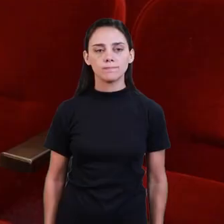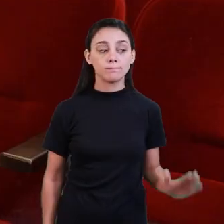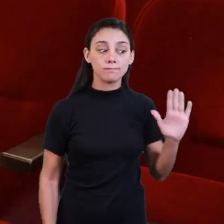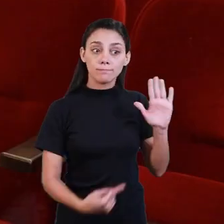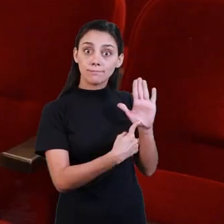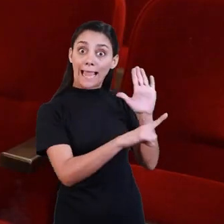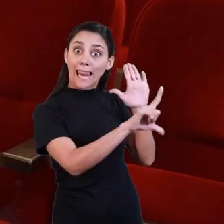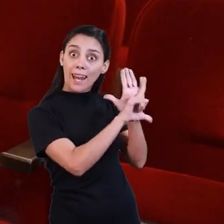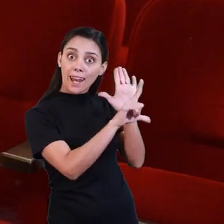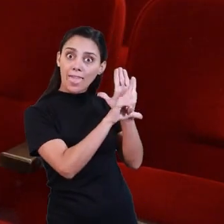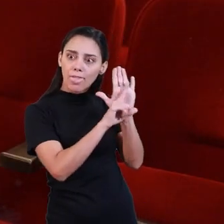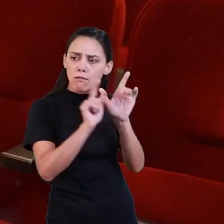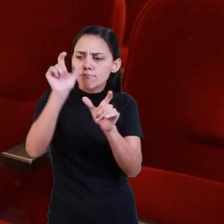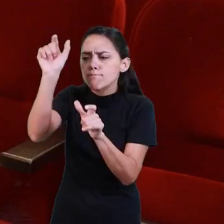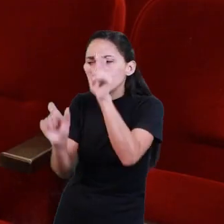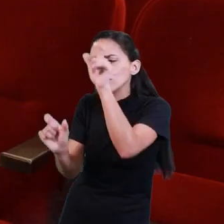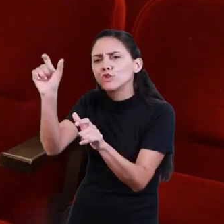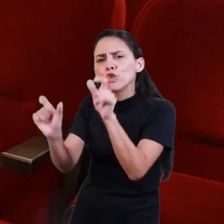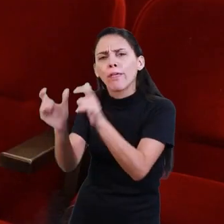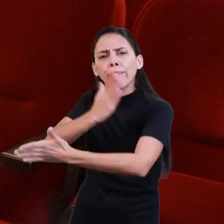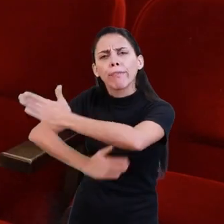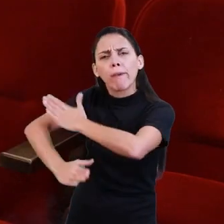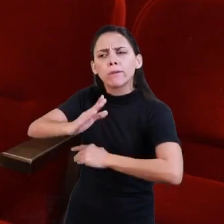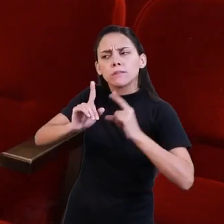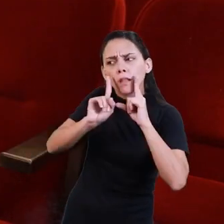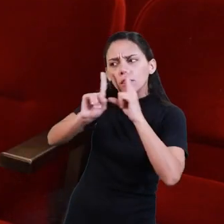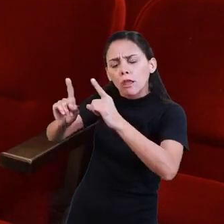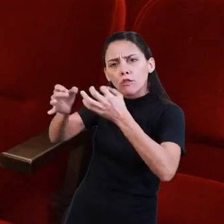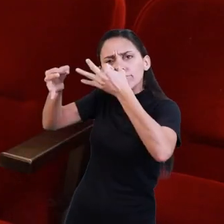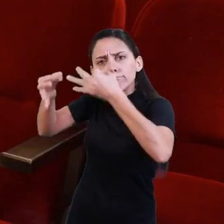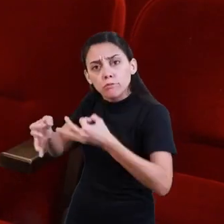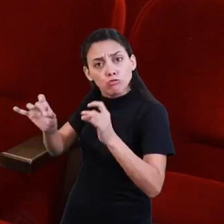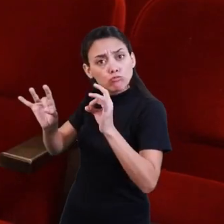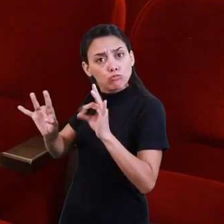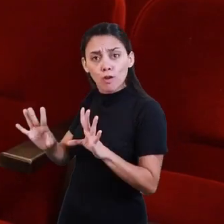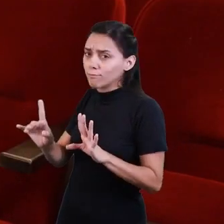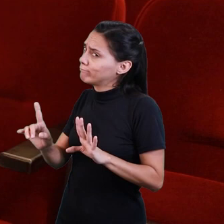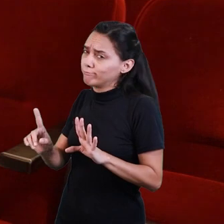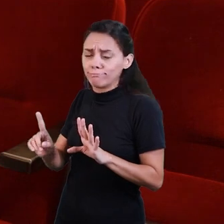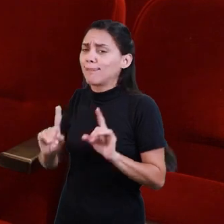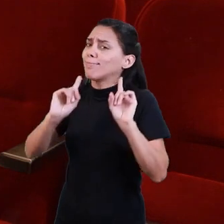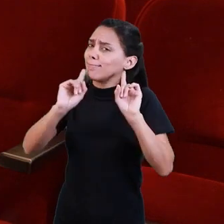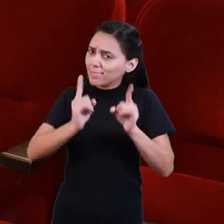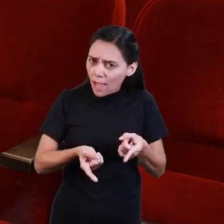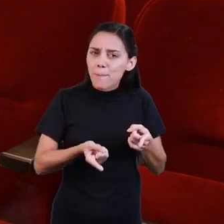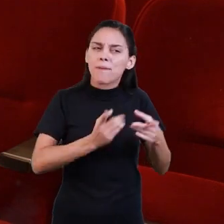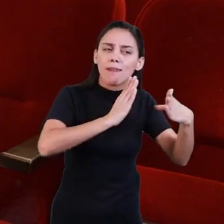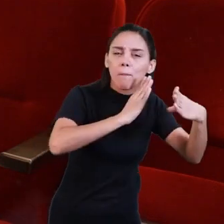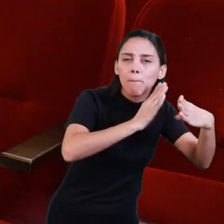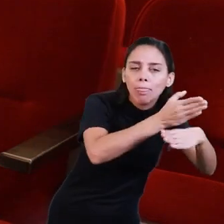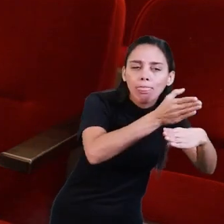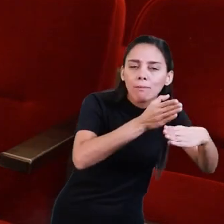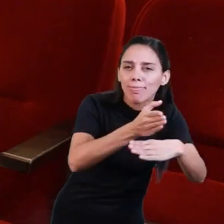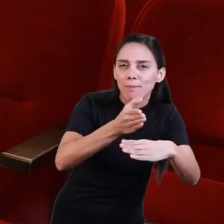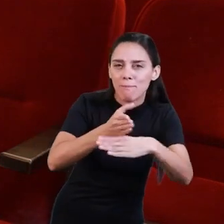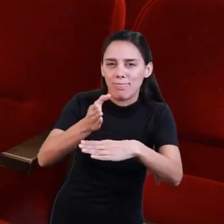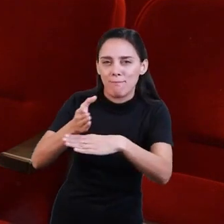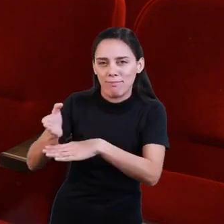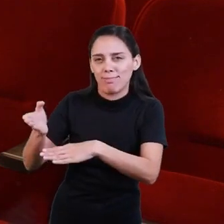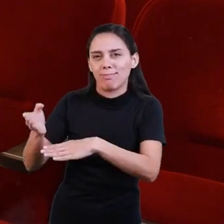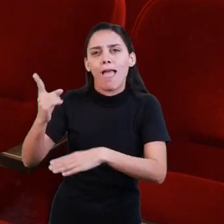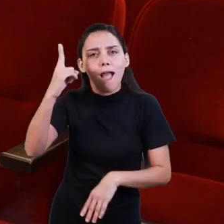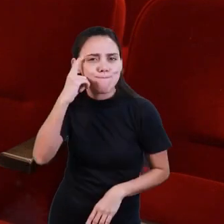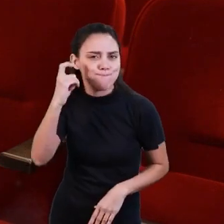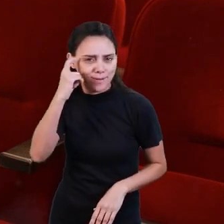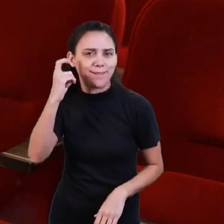La ley está basada no solamente en el trato adecuado hacia personas con discapacidad, sino que también en aprender